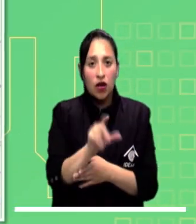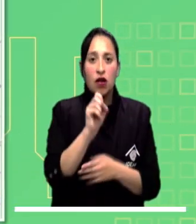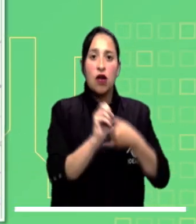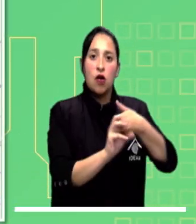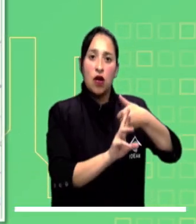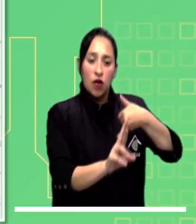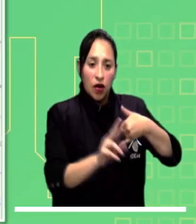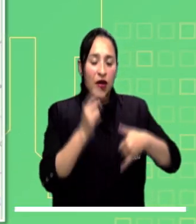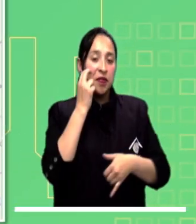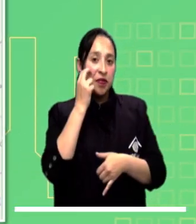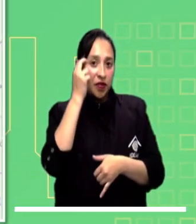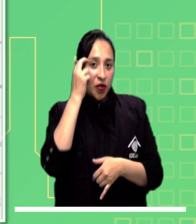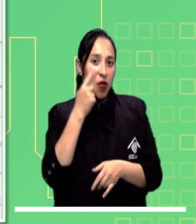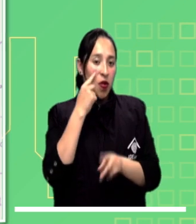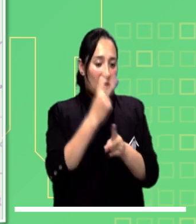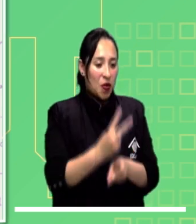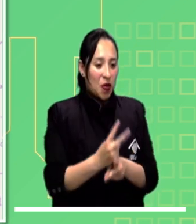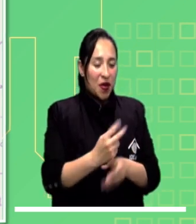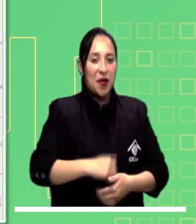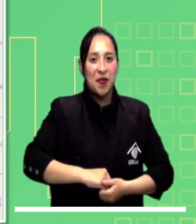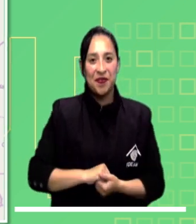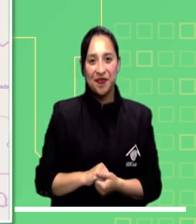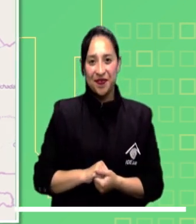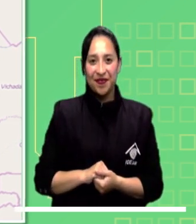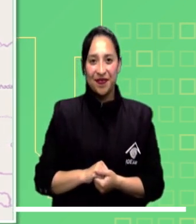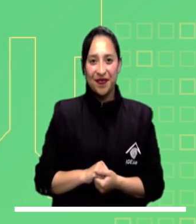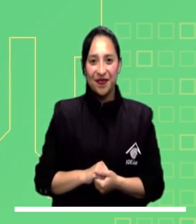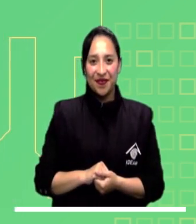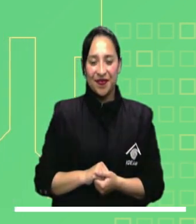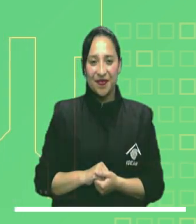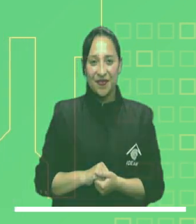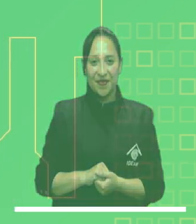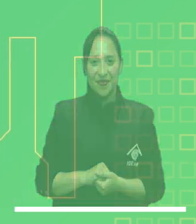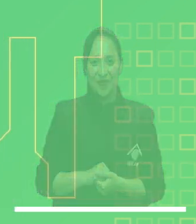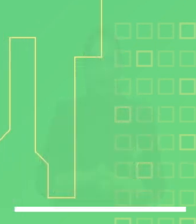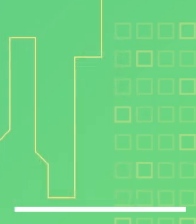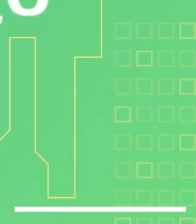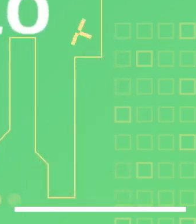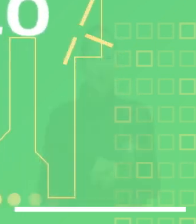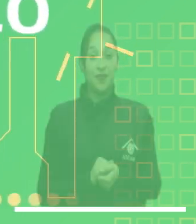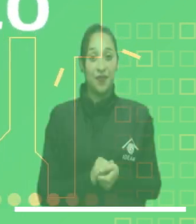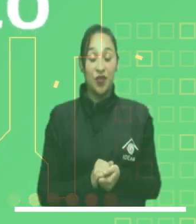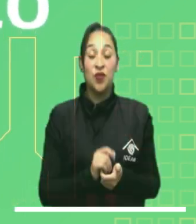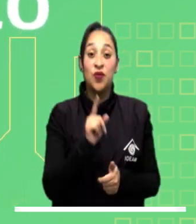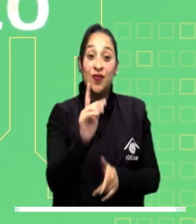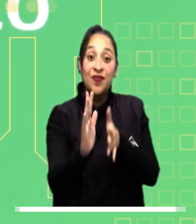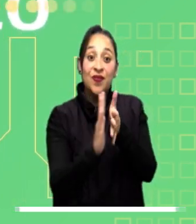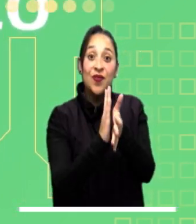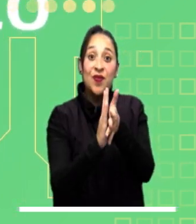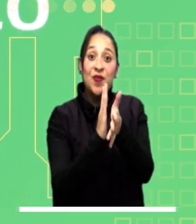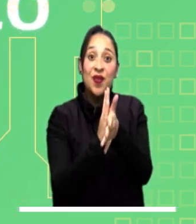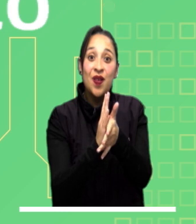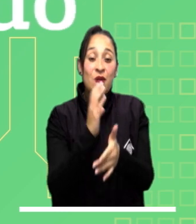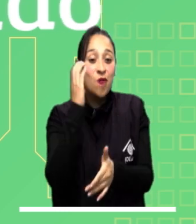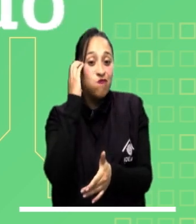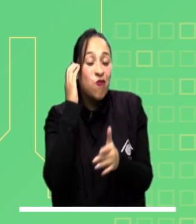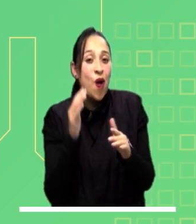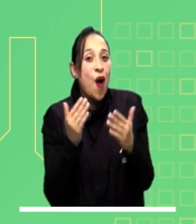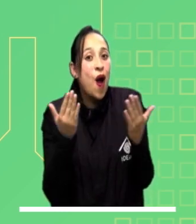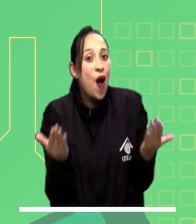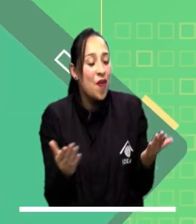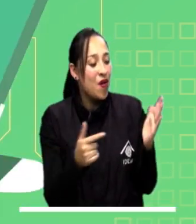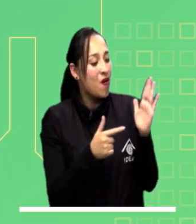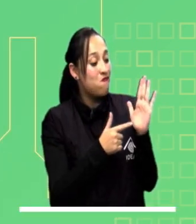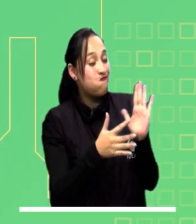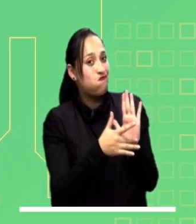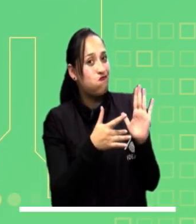deslizamientos de tierra en zonas inestables de Antioquia, Orinoquía y Chocó. Manténgase bien informado y en tiempo real a